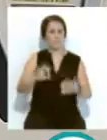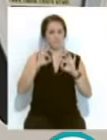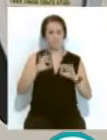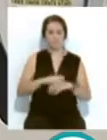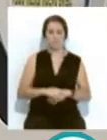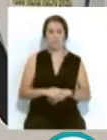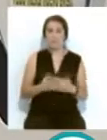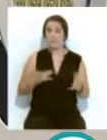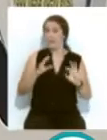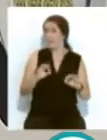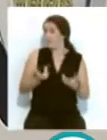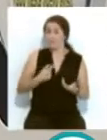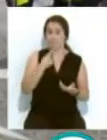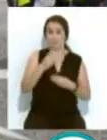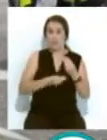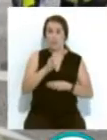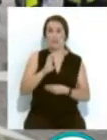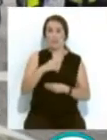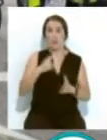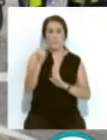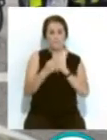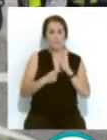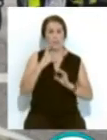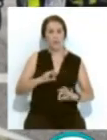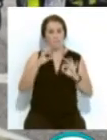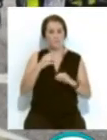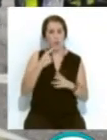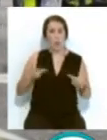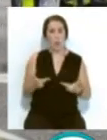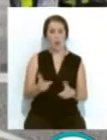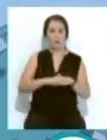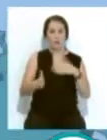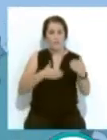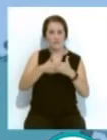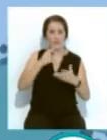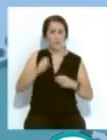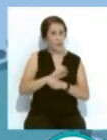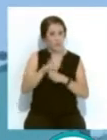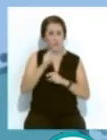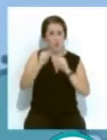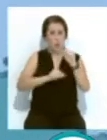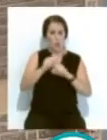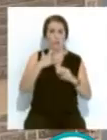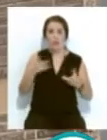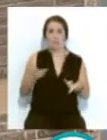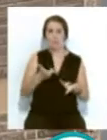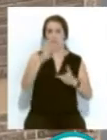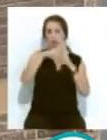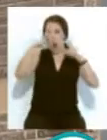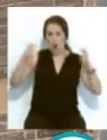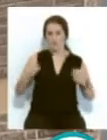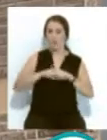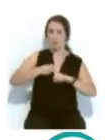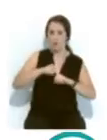Y así fue. Se establecieron entonces medidas tan excepcionales como urgentes para frenar el avance del virus... ...y se decretó el confinamiento